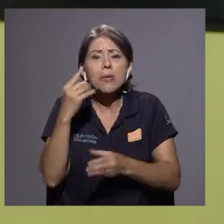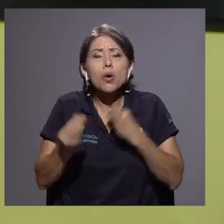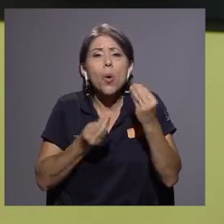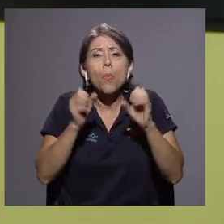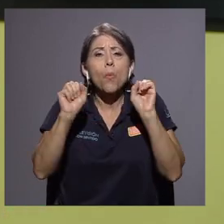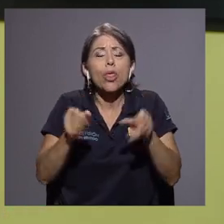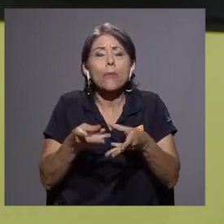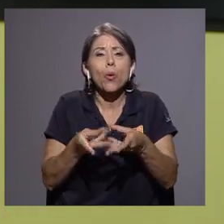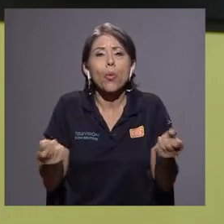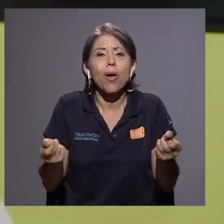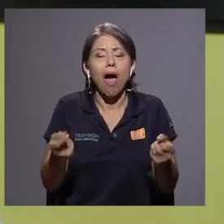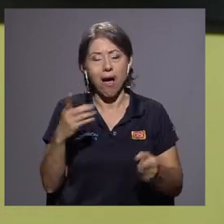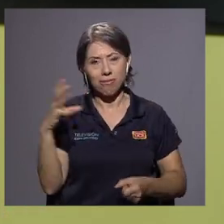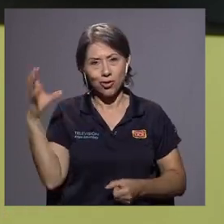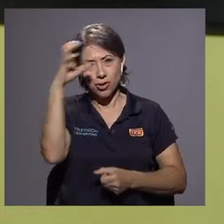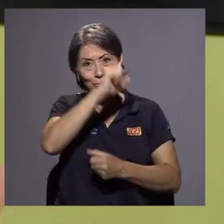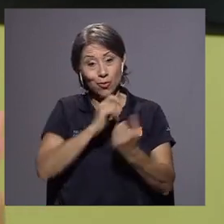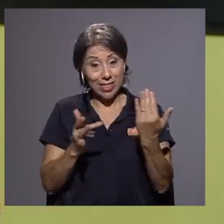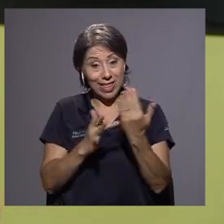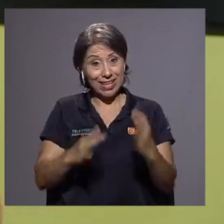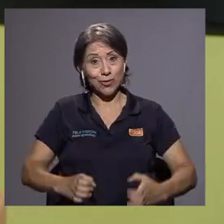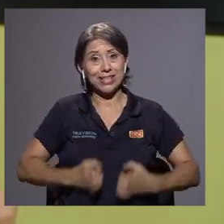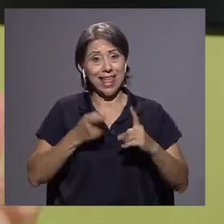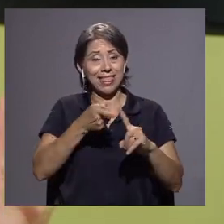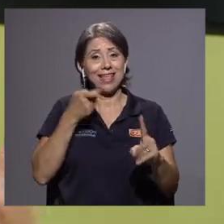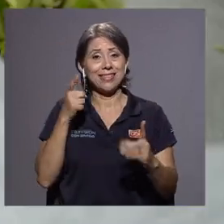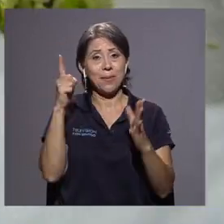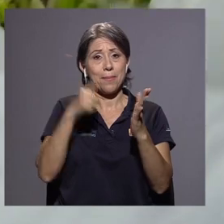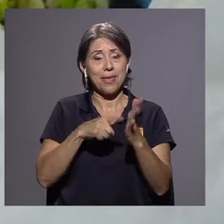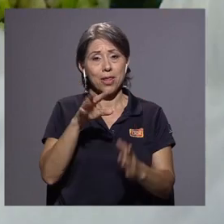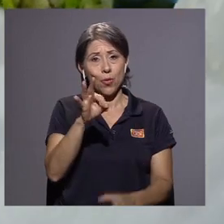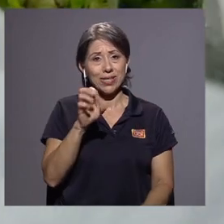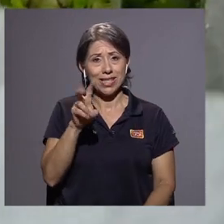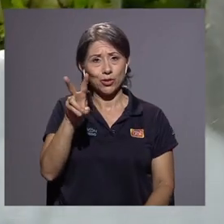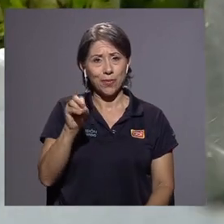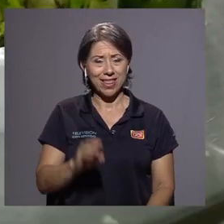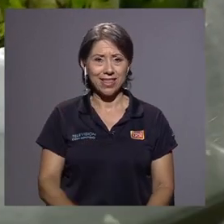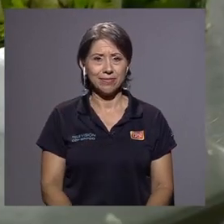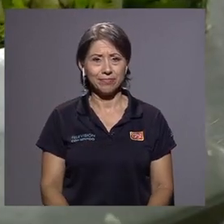llegar a esto, y nos dimos cuenta que la tecnología, de hecho, existe desde 1920.